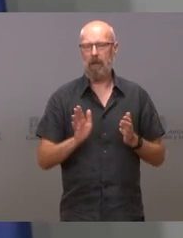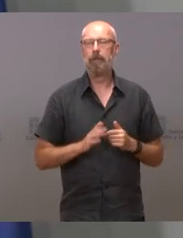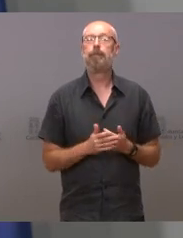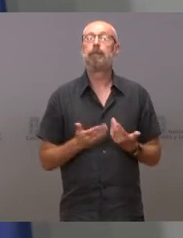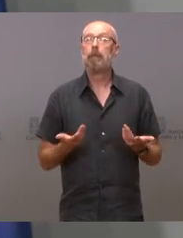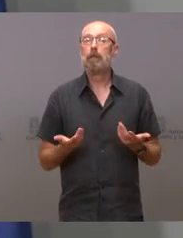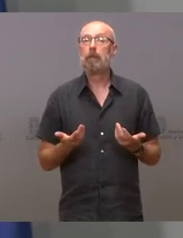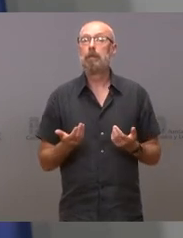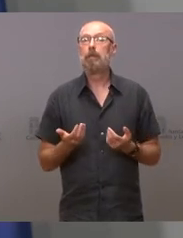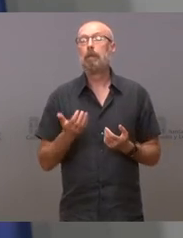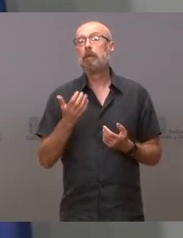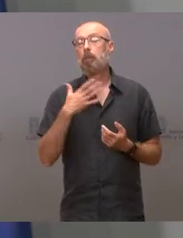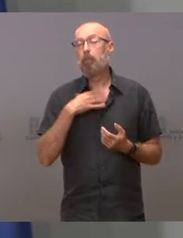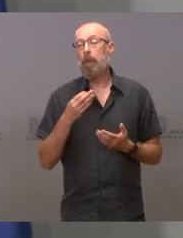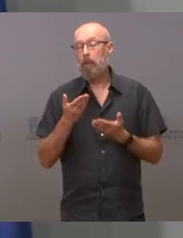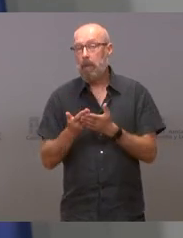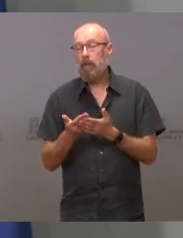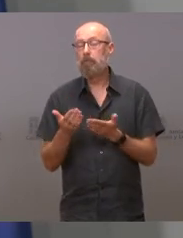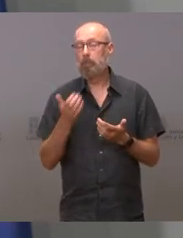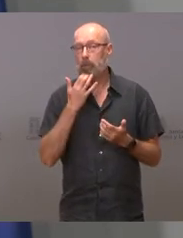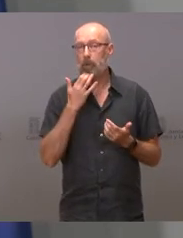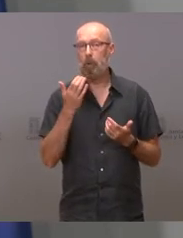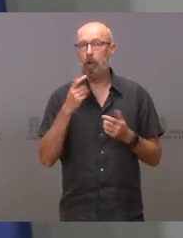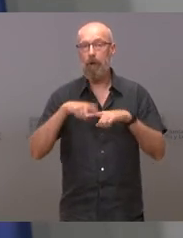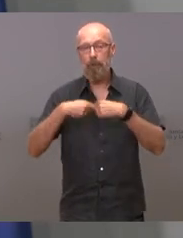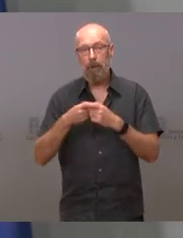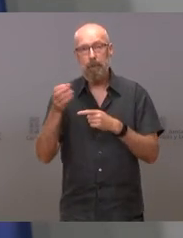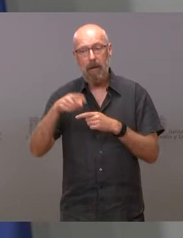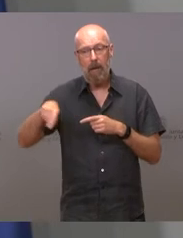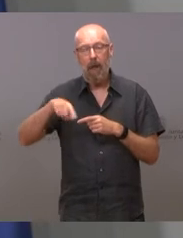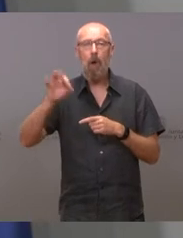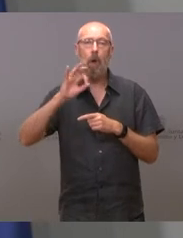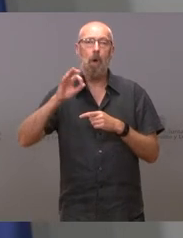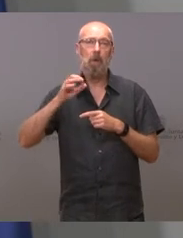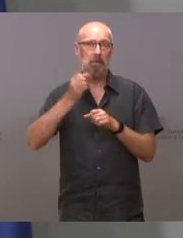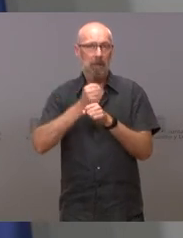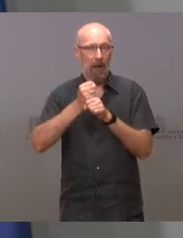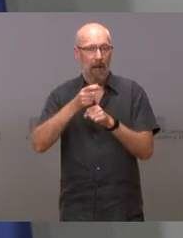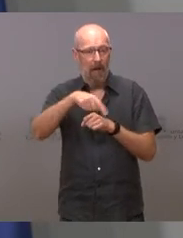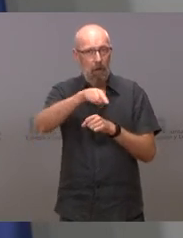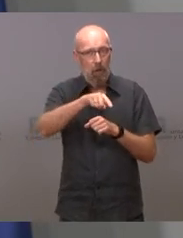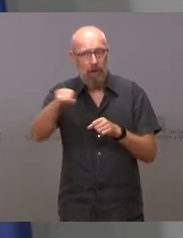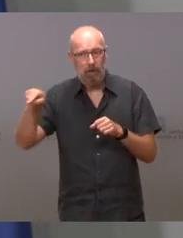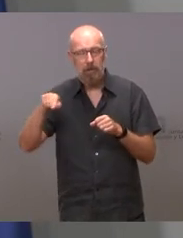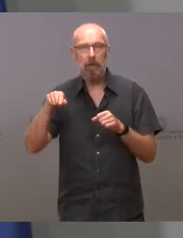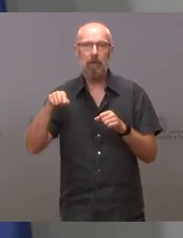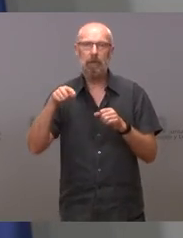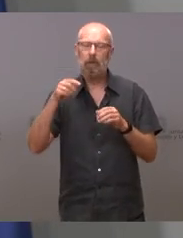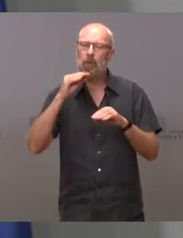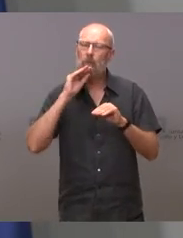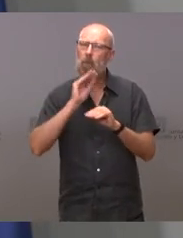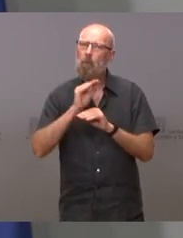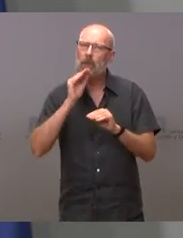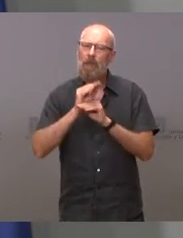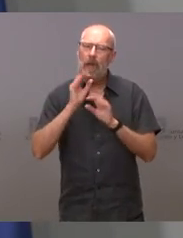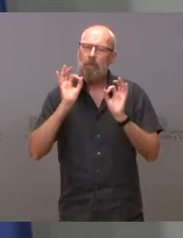que pidamos a familiares, trabajadores, a todo el mundo que extreme las medidas y que no se